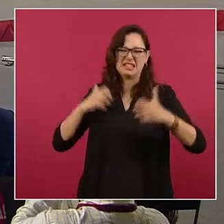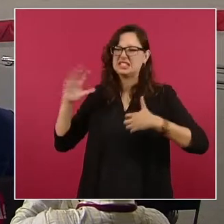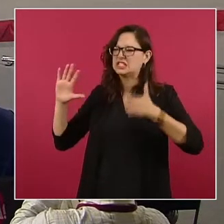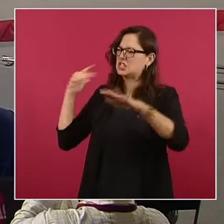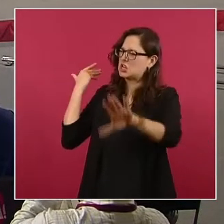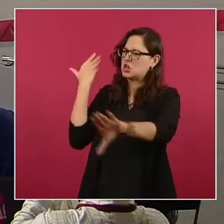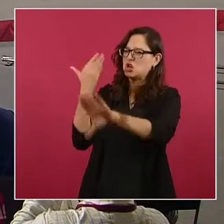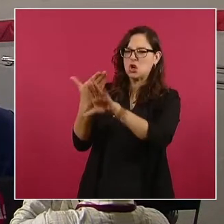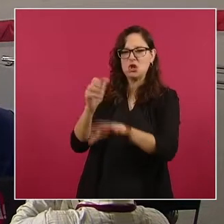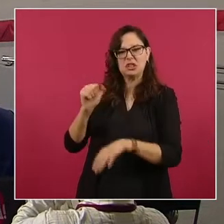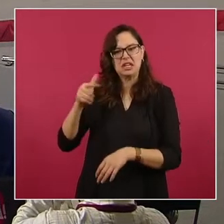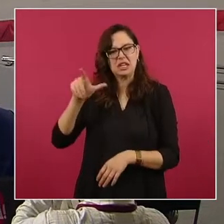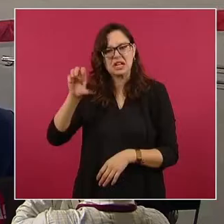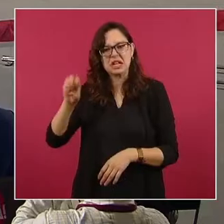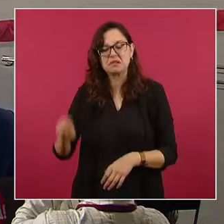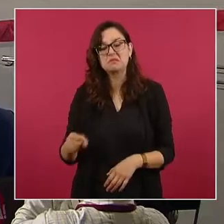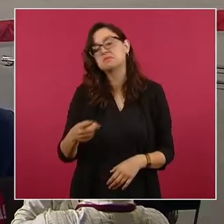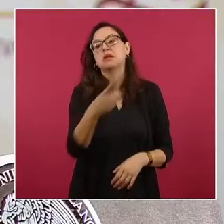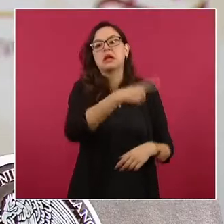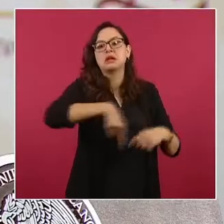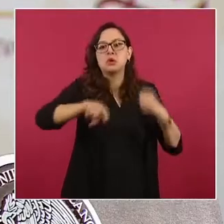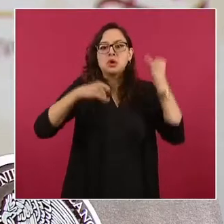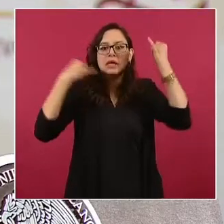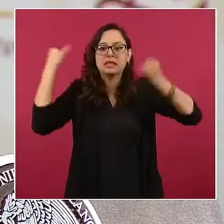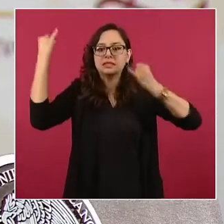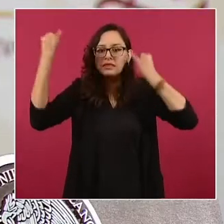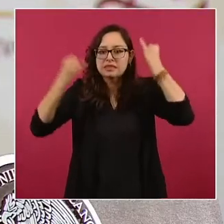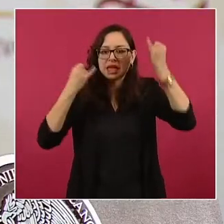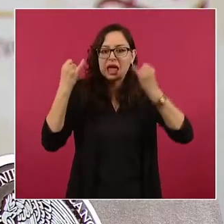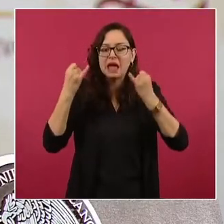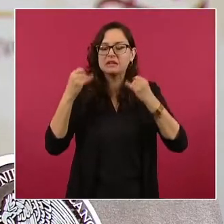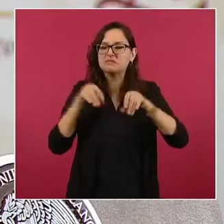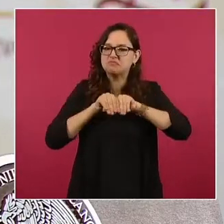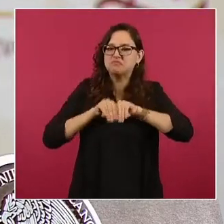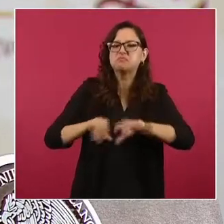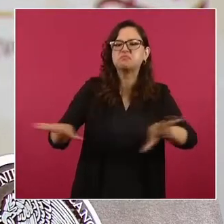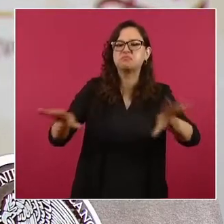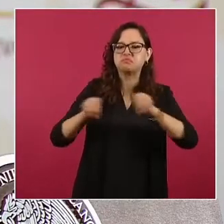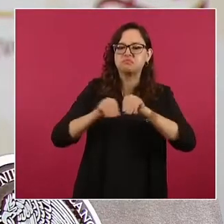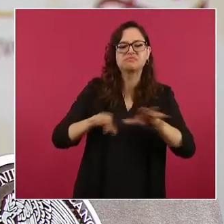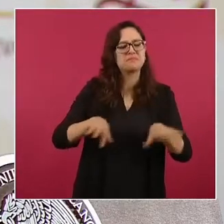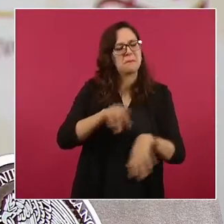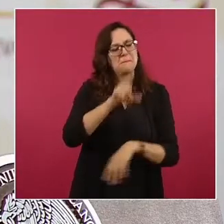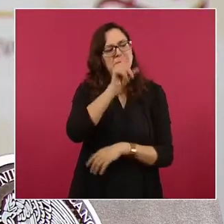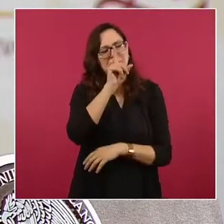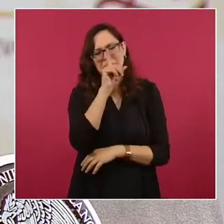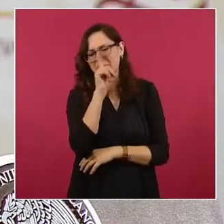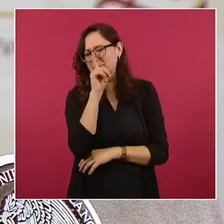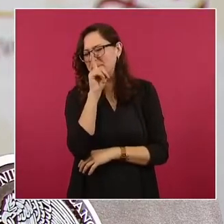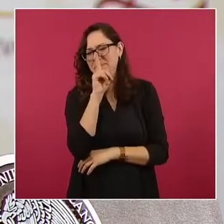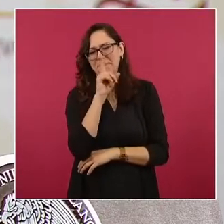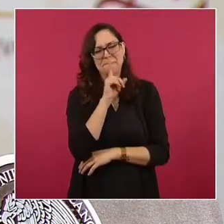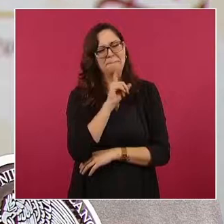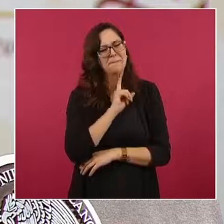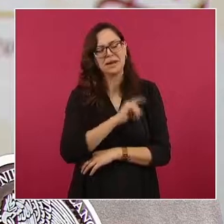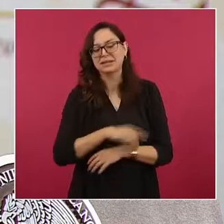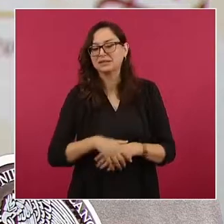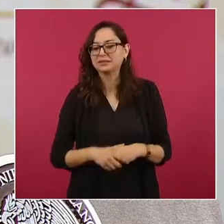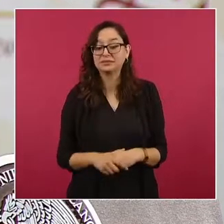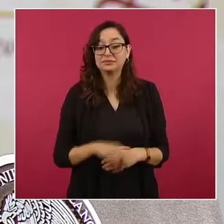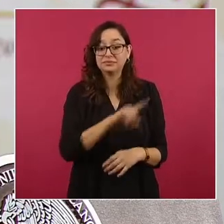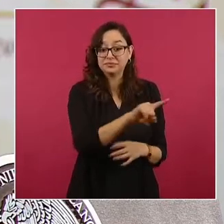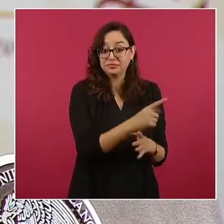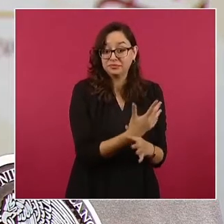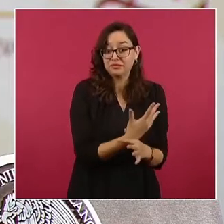construyendo narrativas descabelladas, infames y mentirosas. Desde el argumento de que se